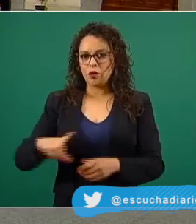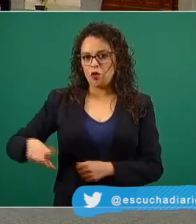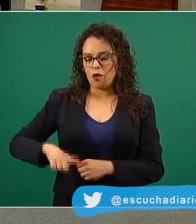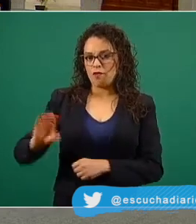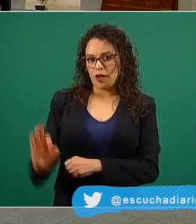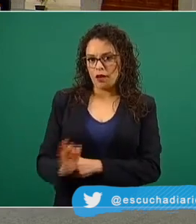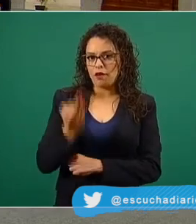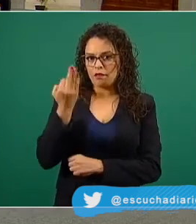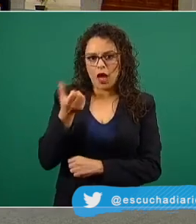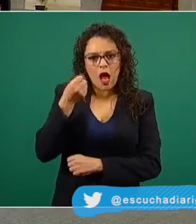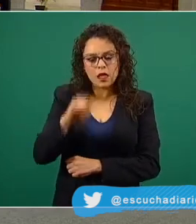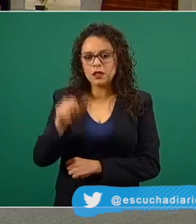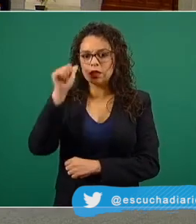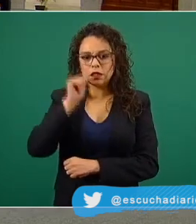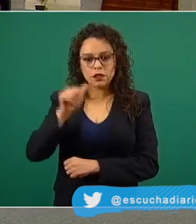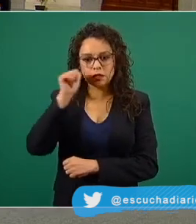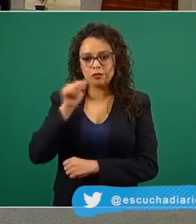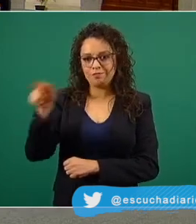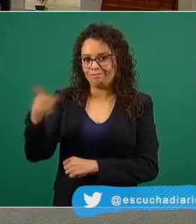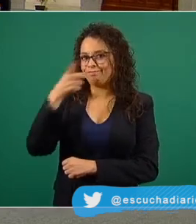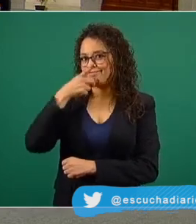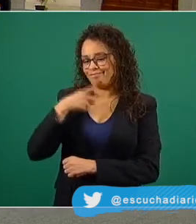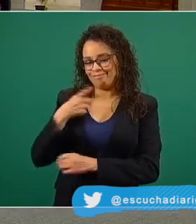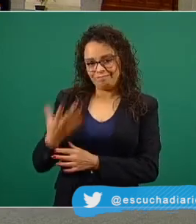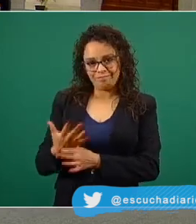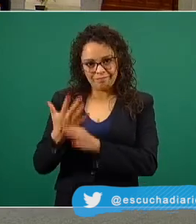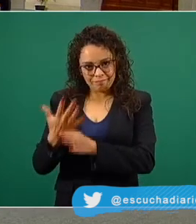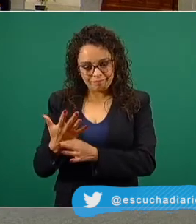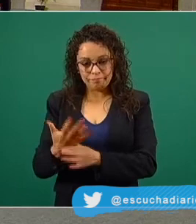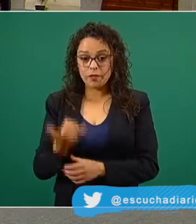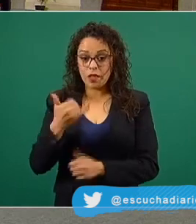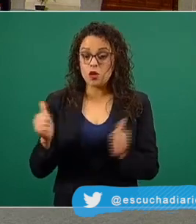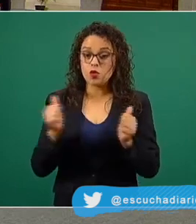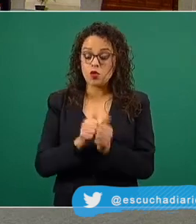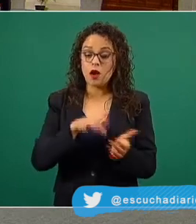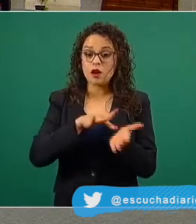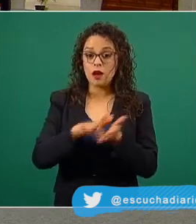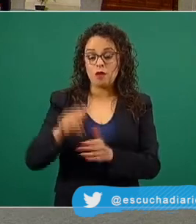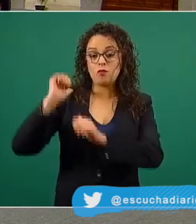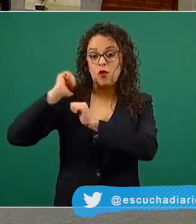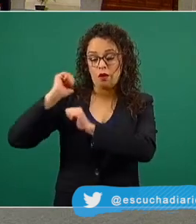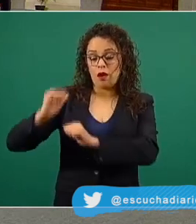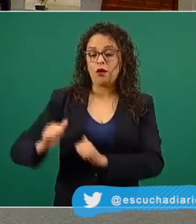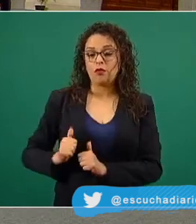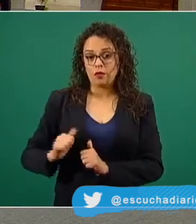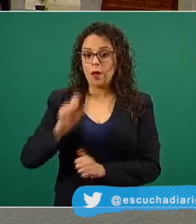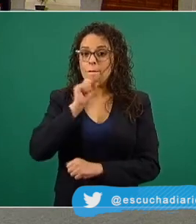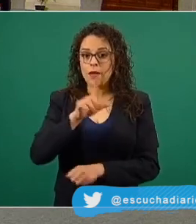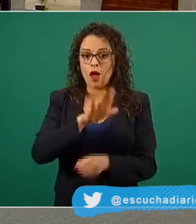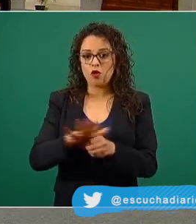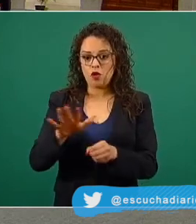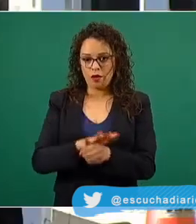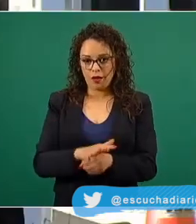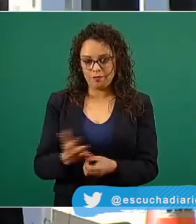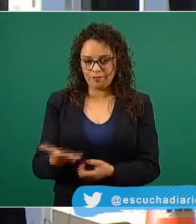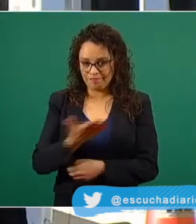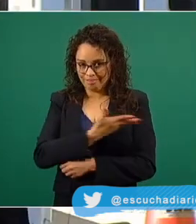como ha sido siempre su instrucción y desde luego con el apoyo de las autoridades locales, señor presidente.